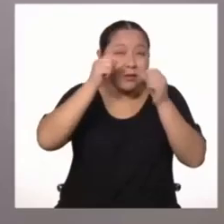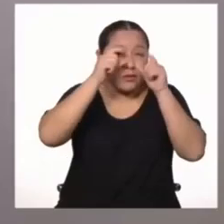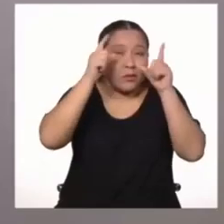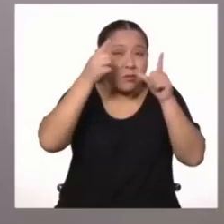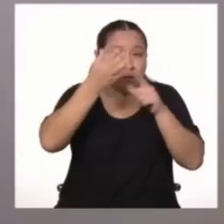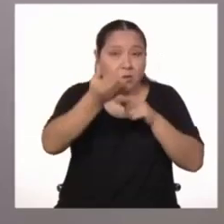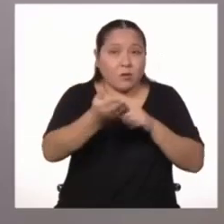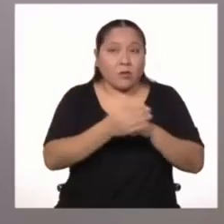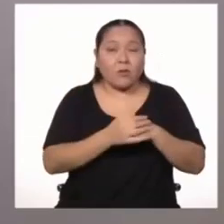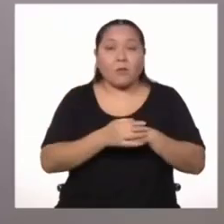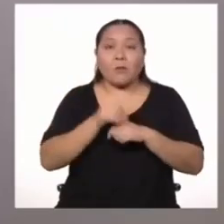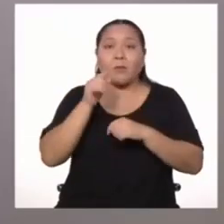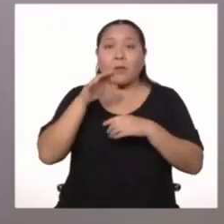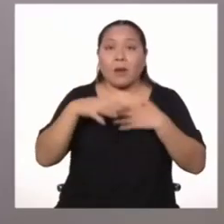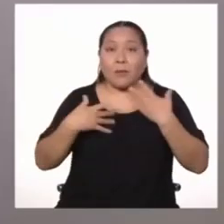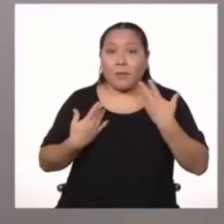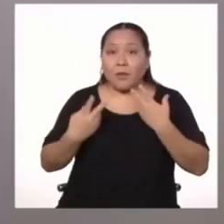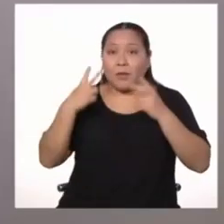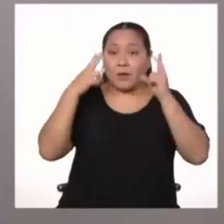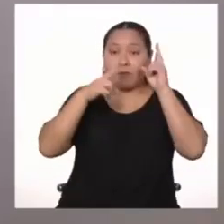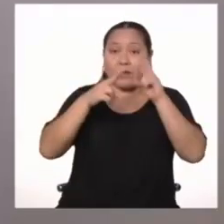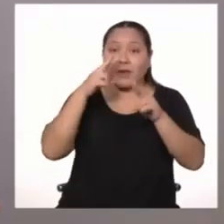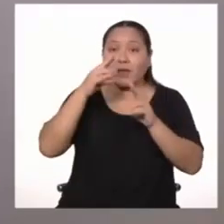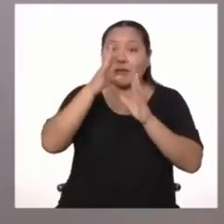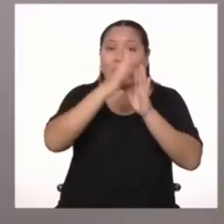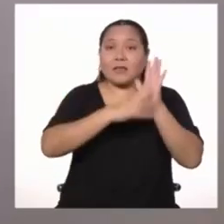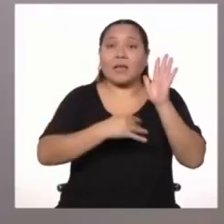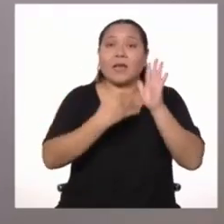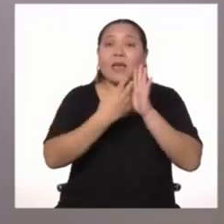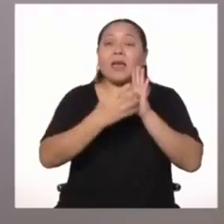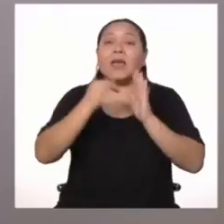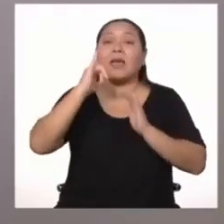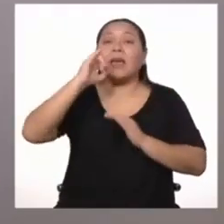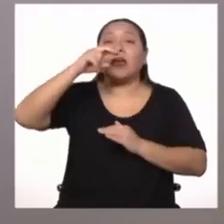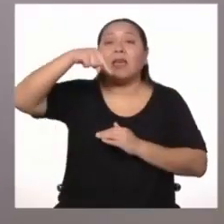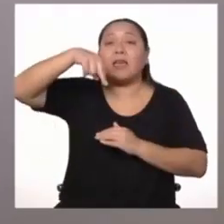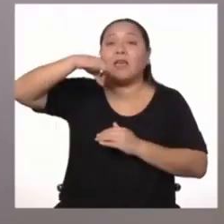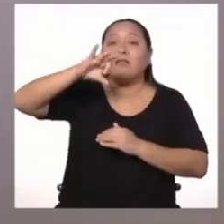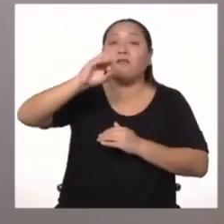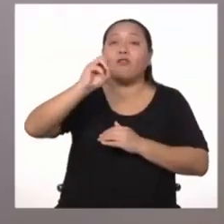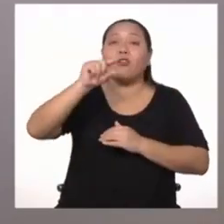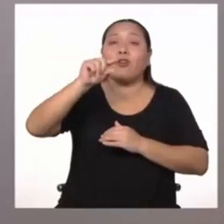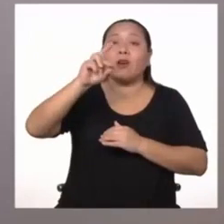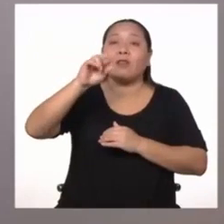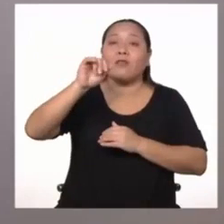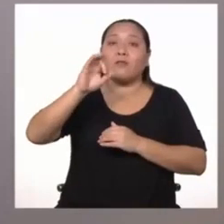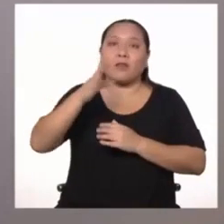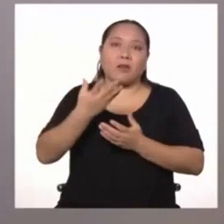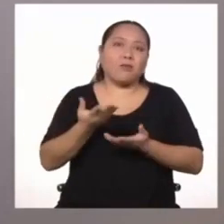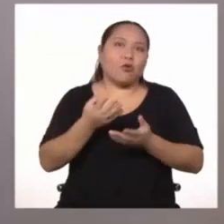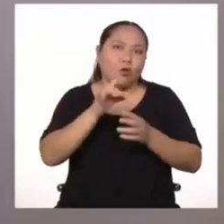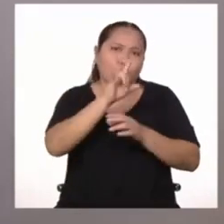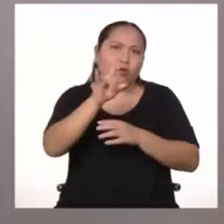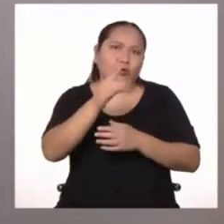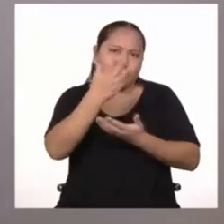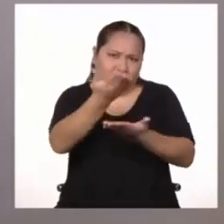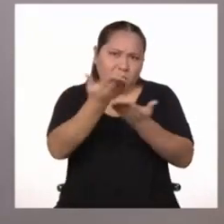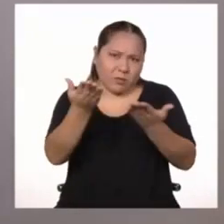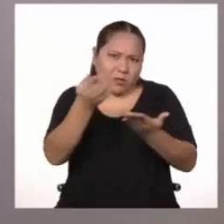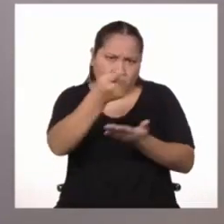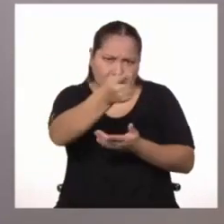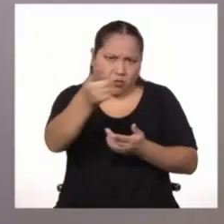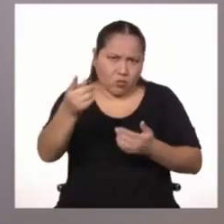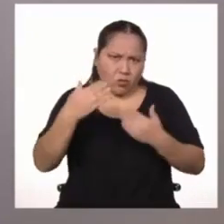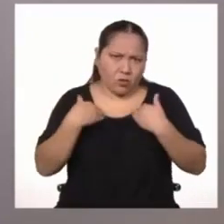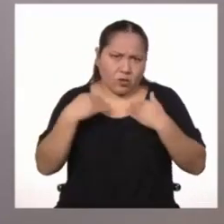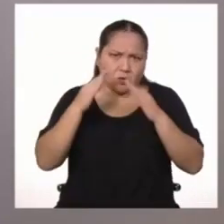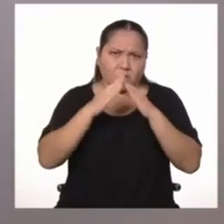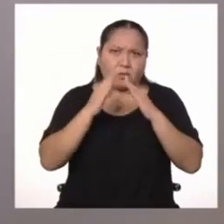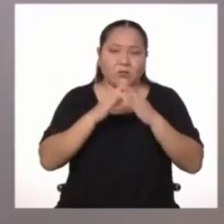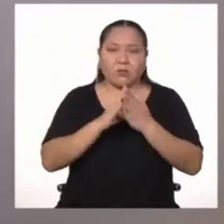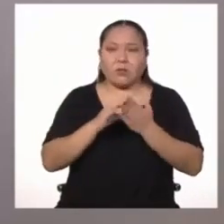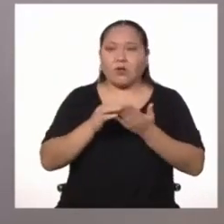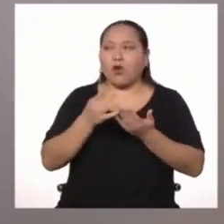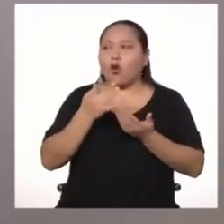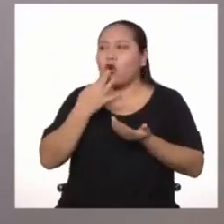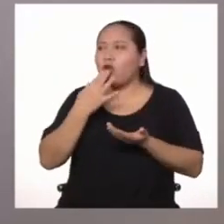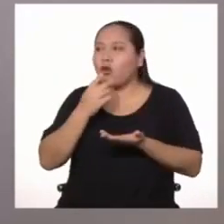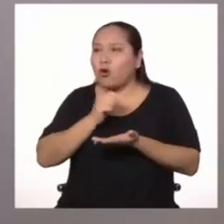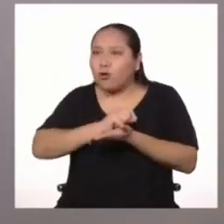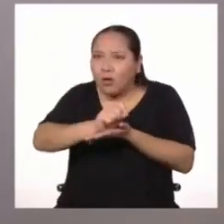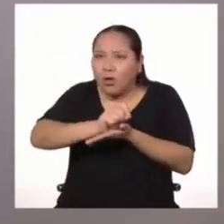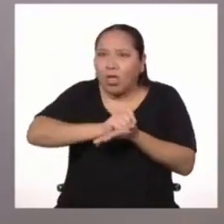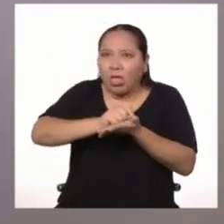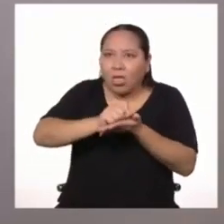Para desarrollar esta infografía, puedes utilizar los materiales que tengas en casa. Pueden ser crayolas,